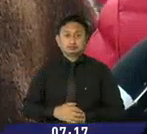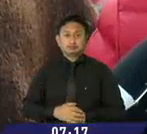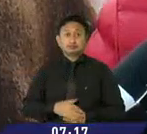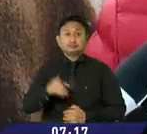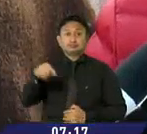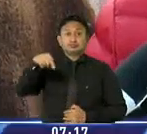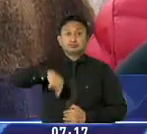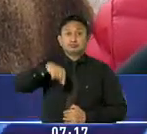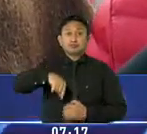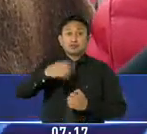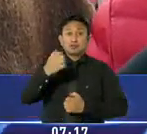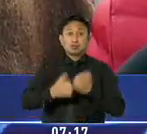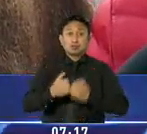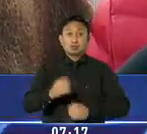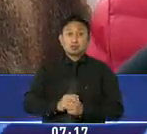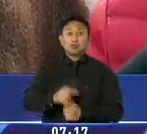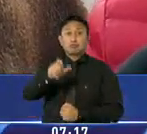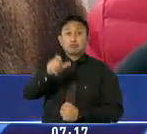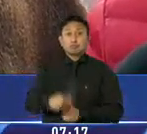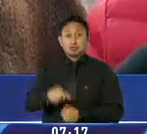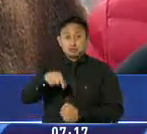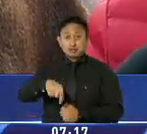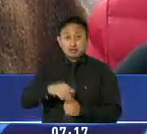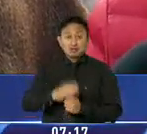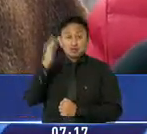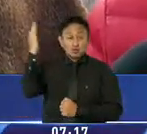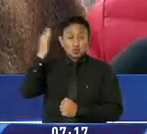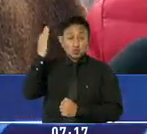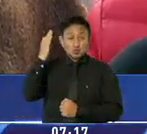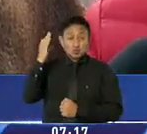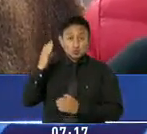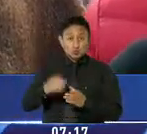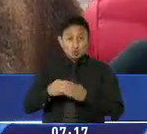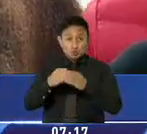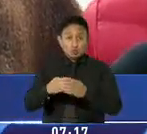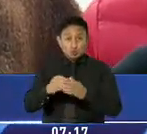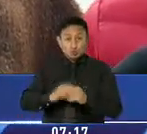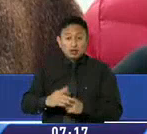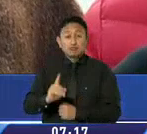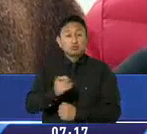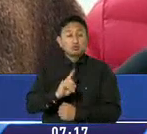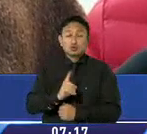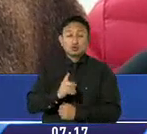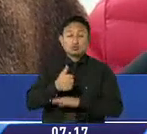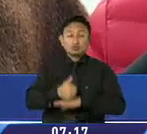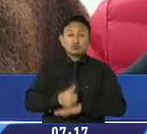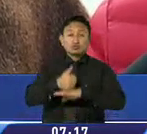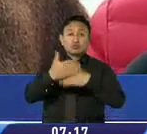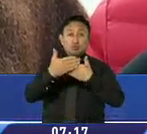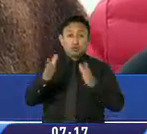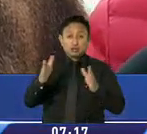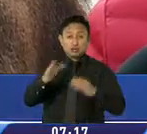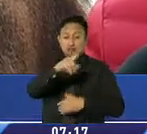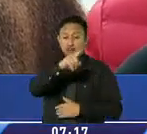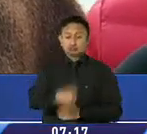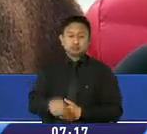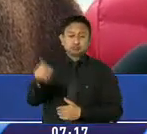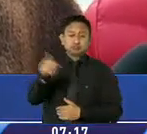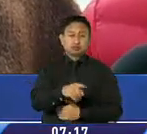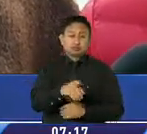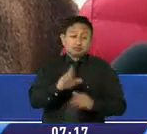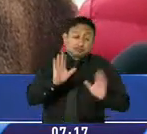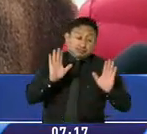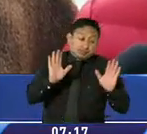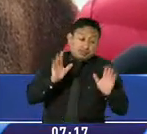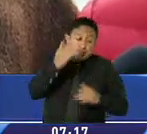problema aquí es que la gente del Carchi, el gobernador del Carchi, no quiere y no permite la apertura del puente de Rumichaca. Tendrá sus